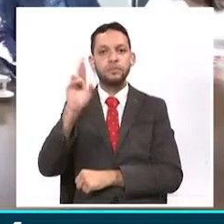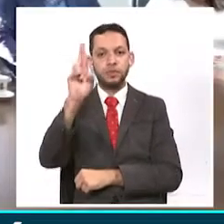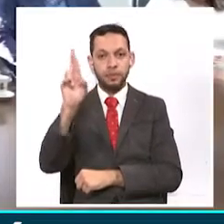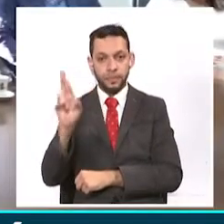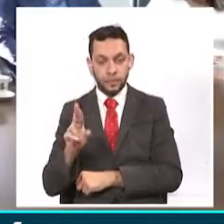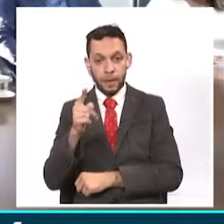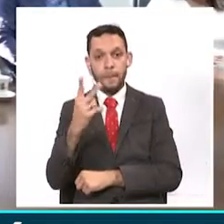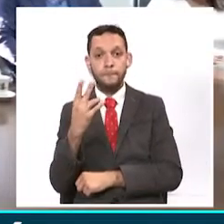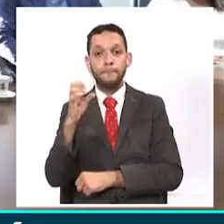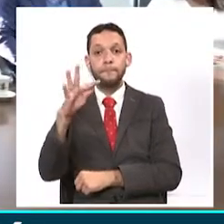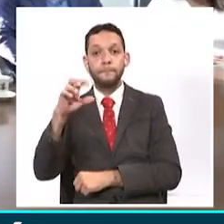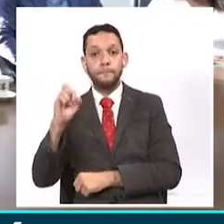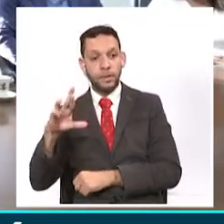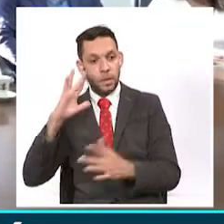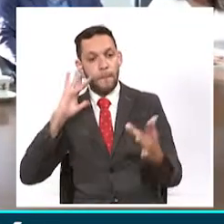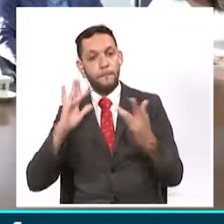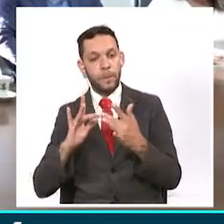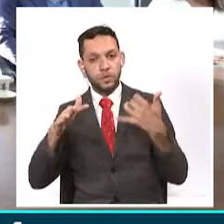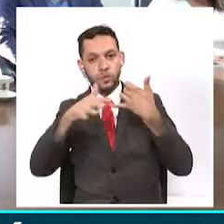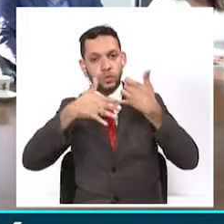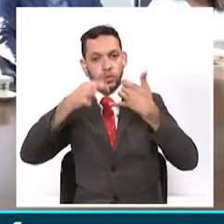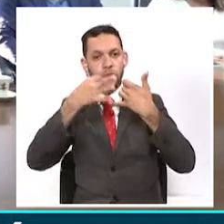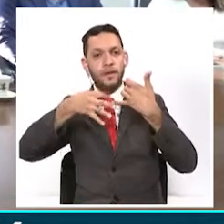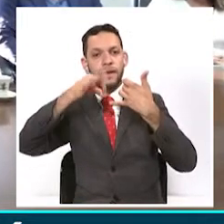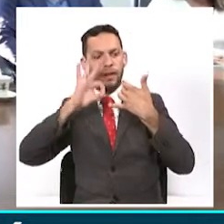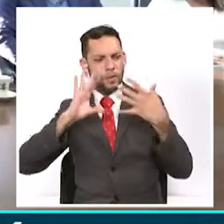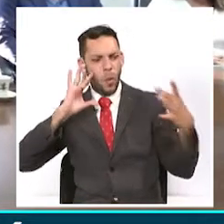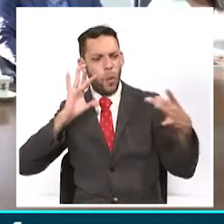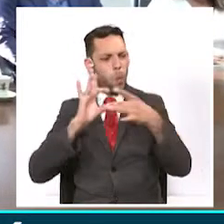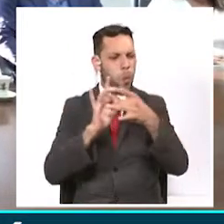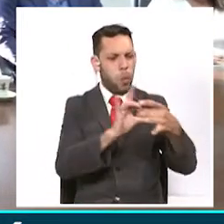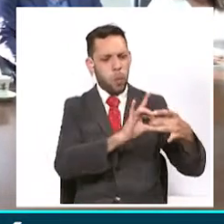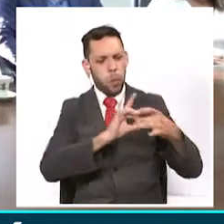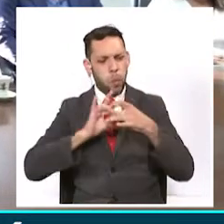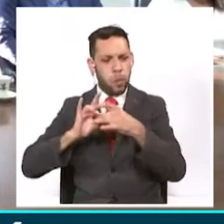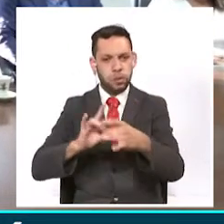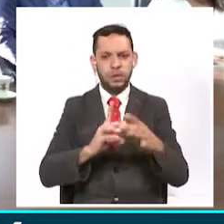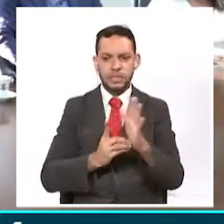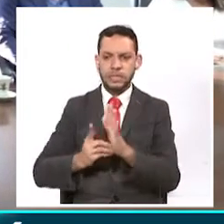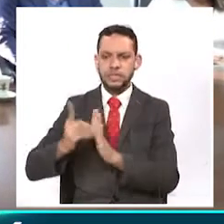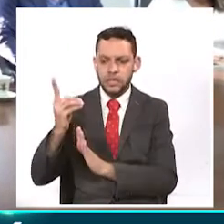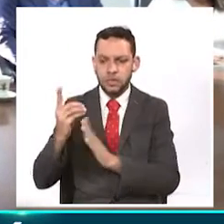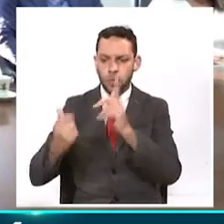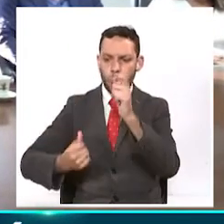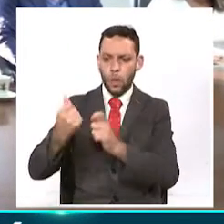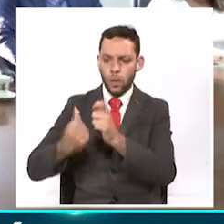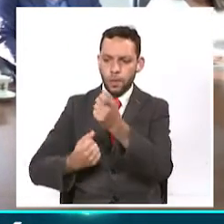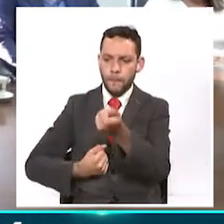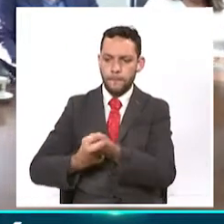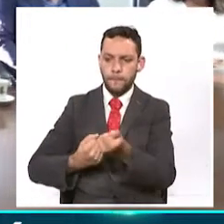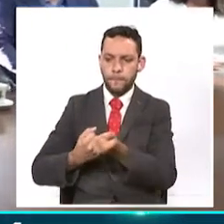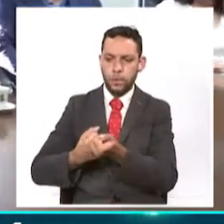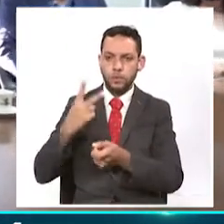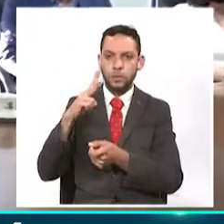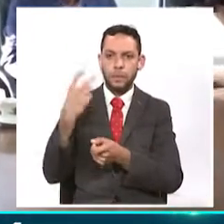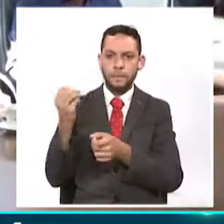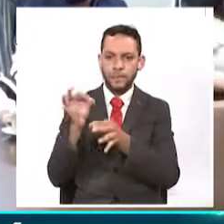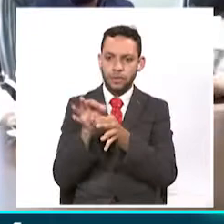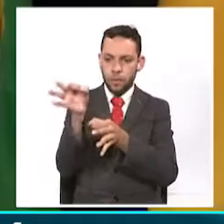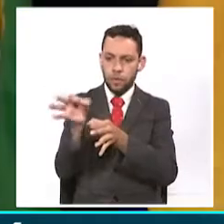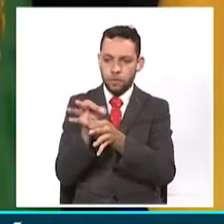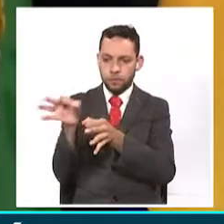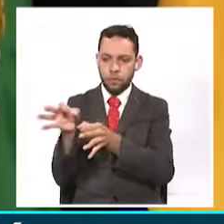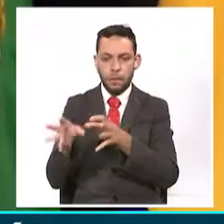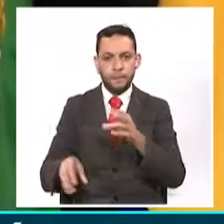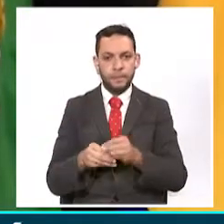homólogos del Eje, parlamentarios y alcaldes de la región para impulsar el desarrollo económico de 20 municipios. Desde el Ministerio del